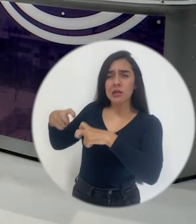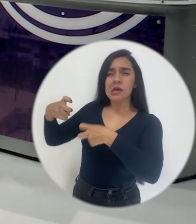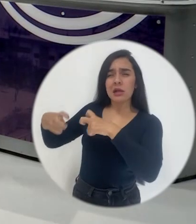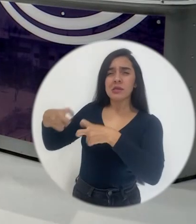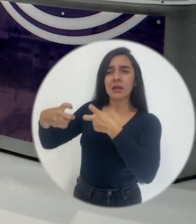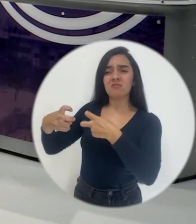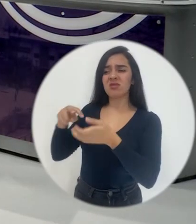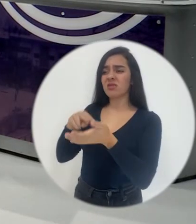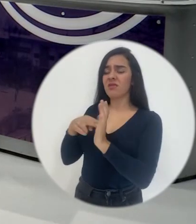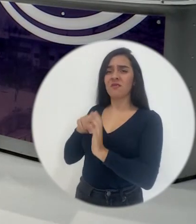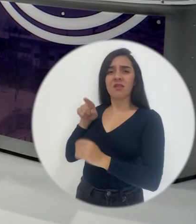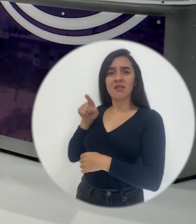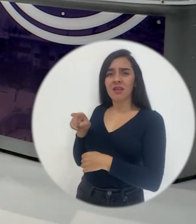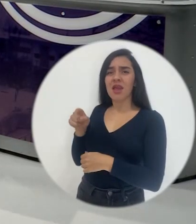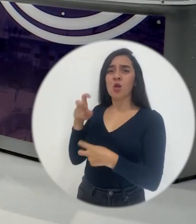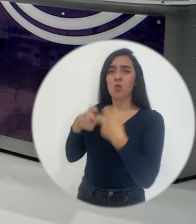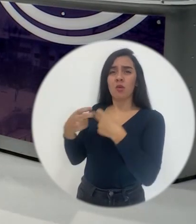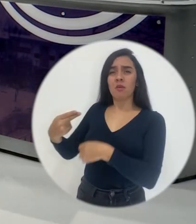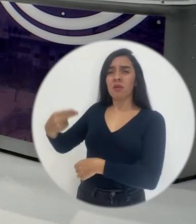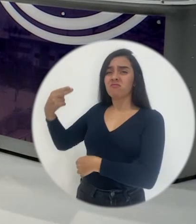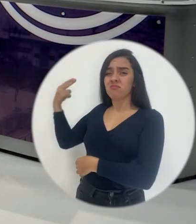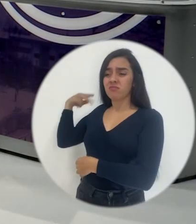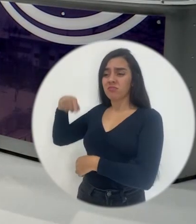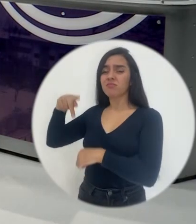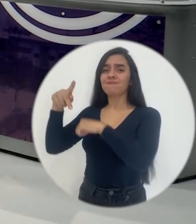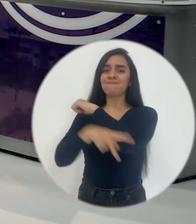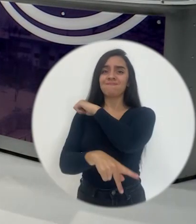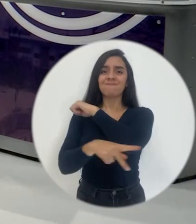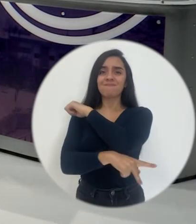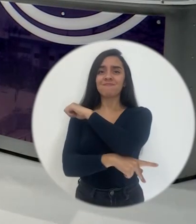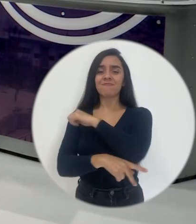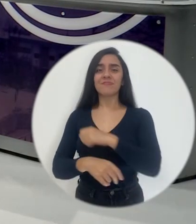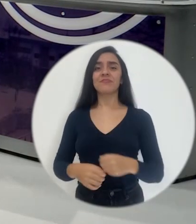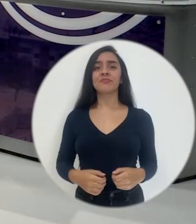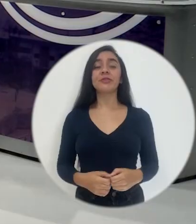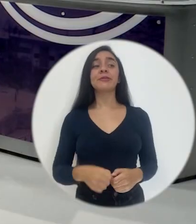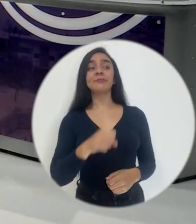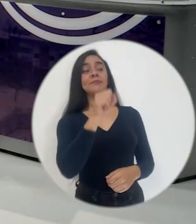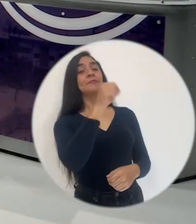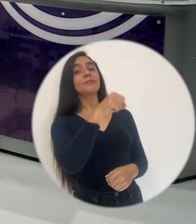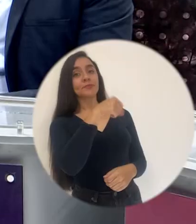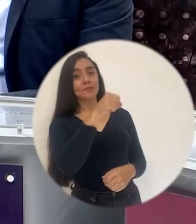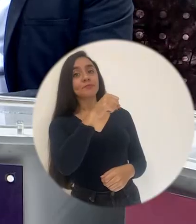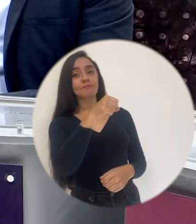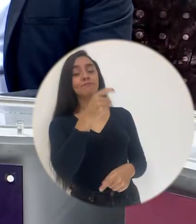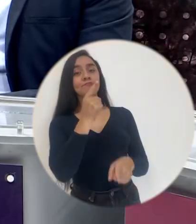que casi que podríamos decir que es un problema estructural del país. Sí, así es.